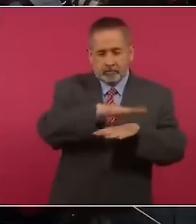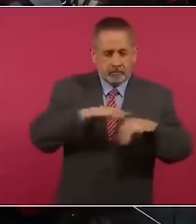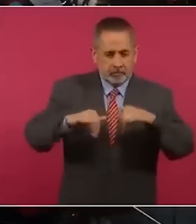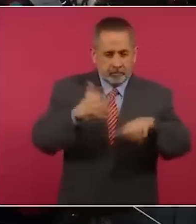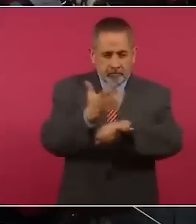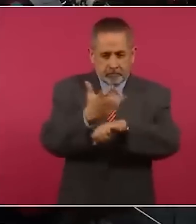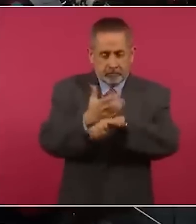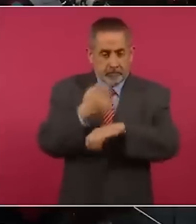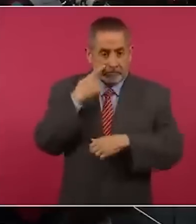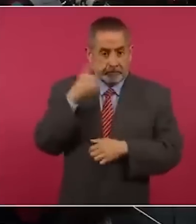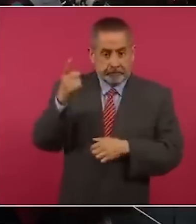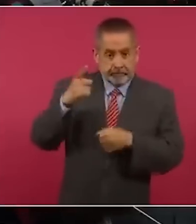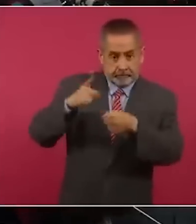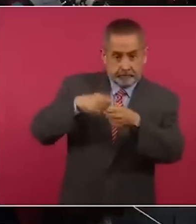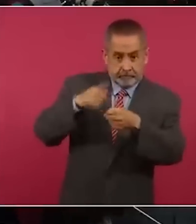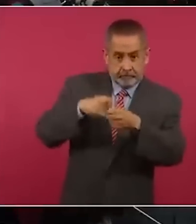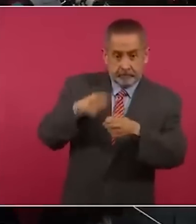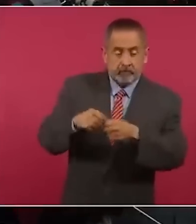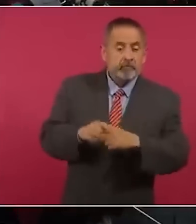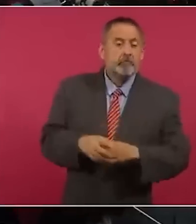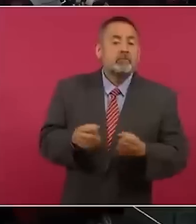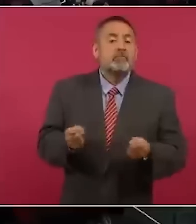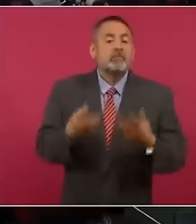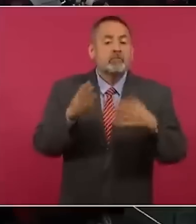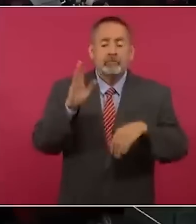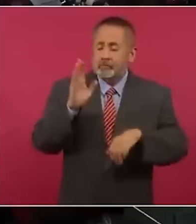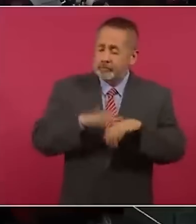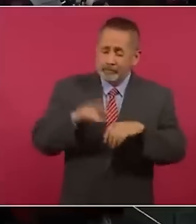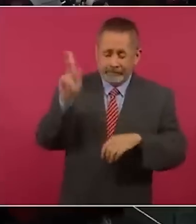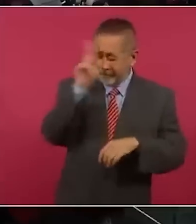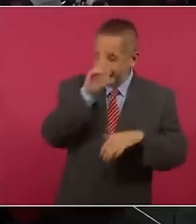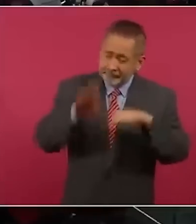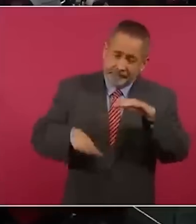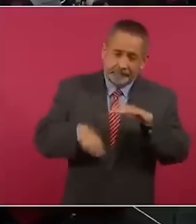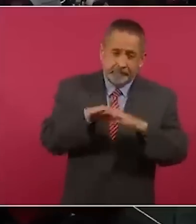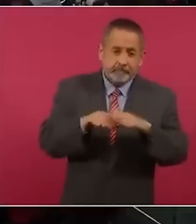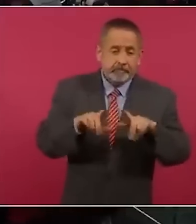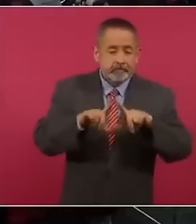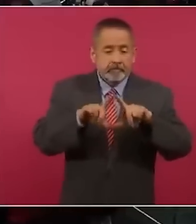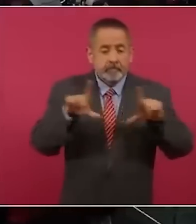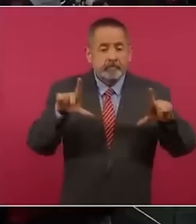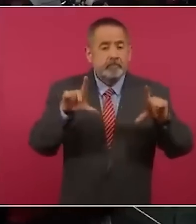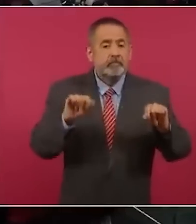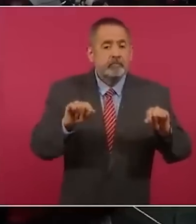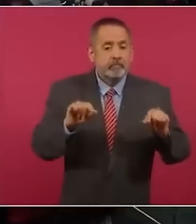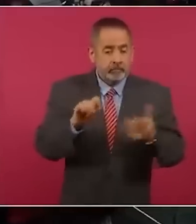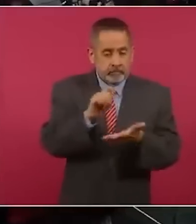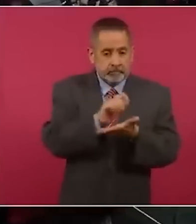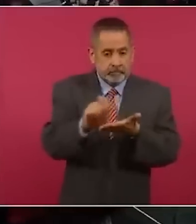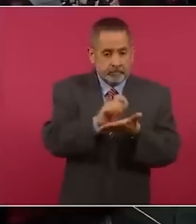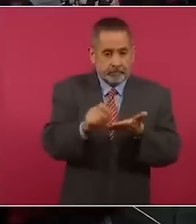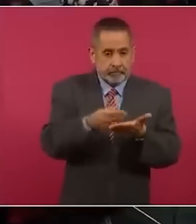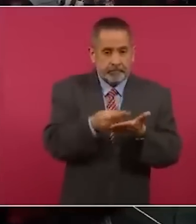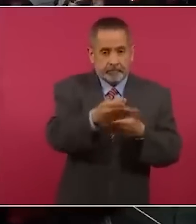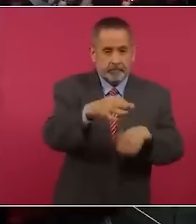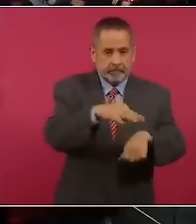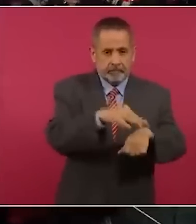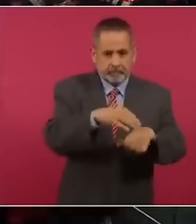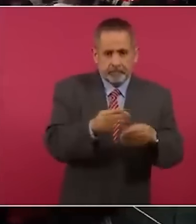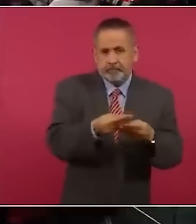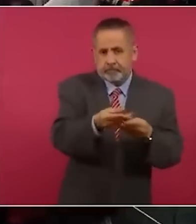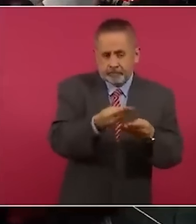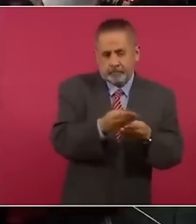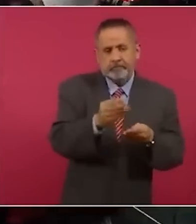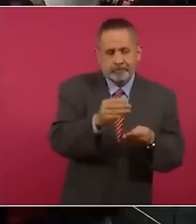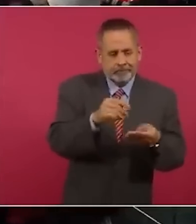En este color son las tasas más altas de recetas de opioides, entre ellos